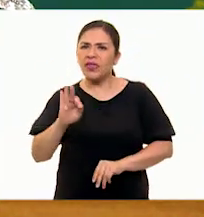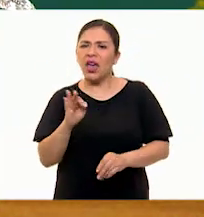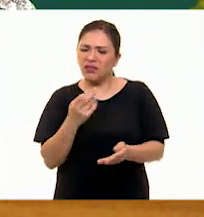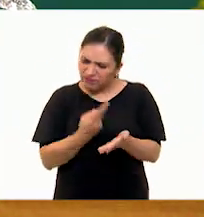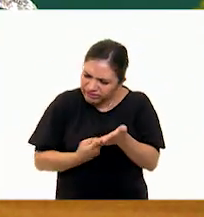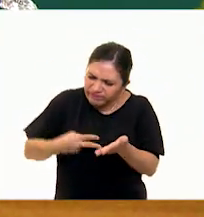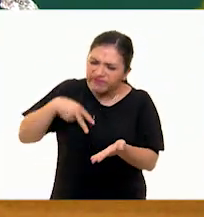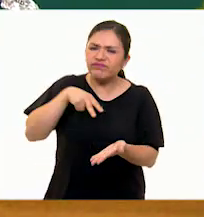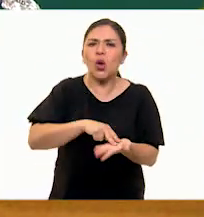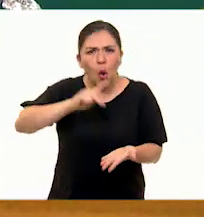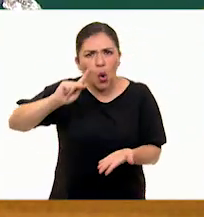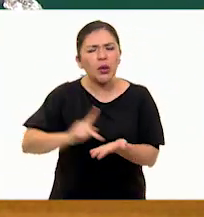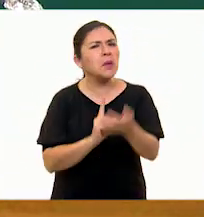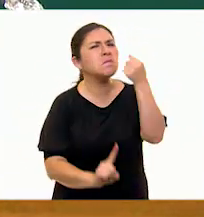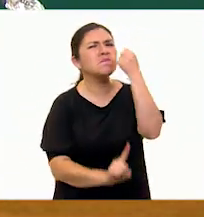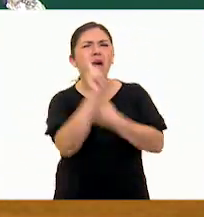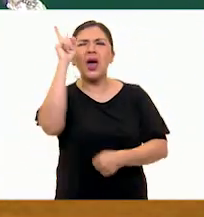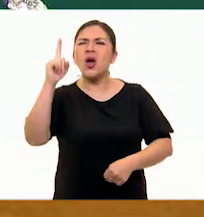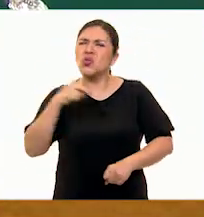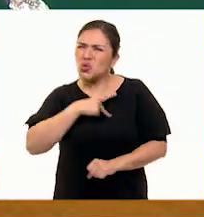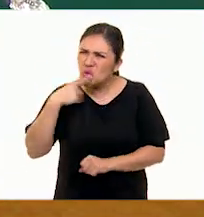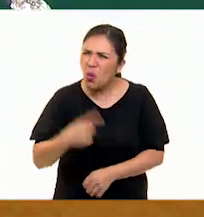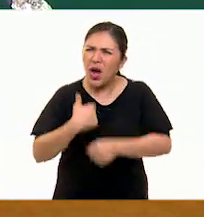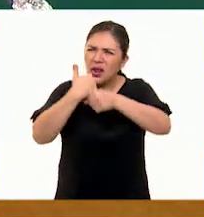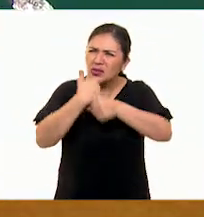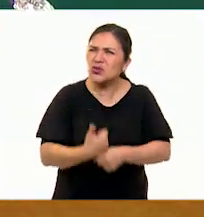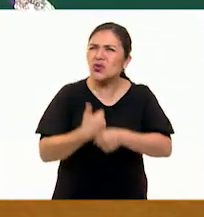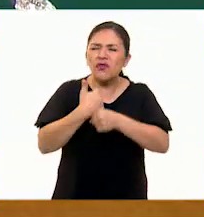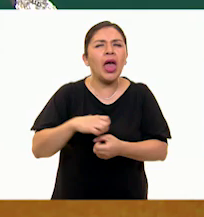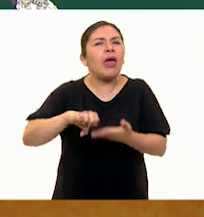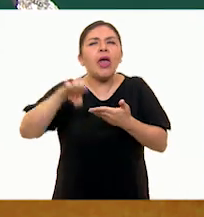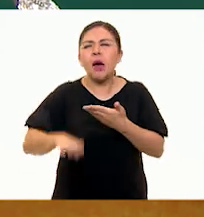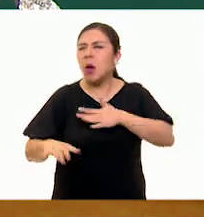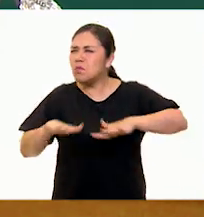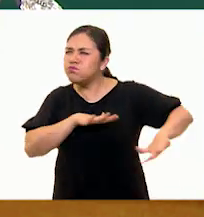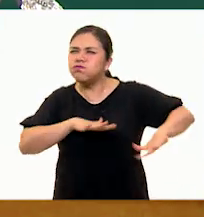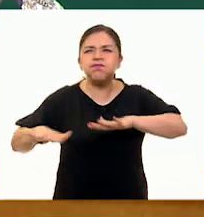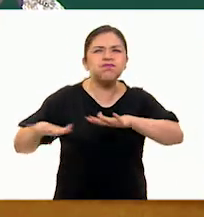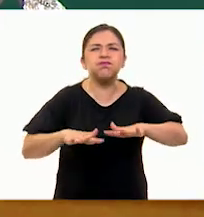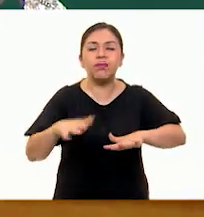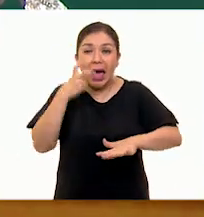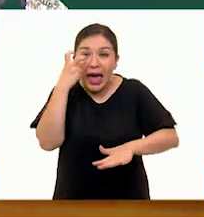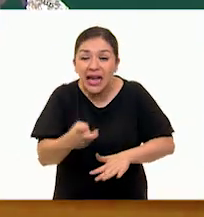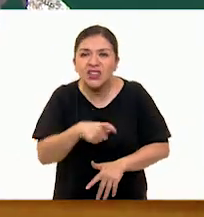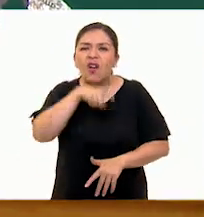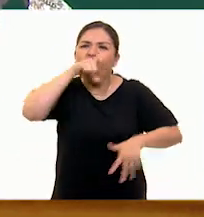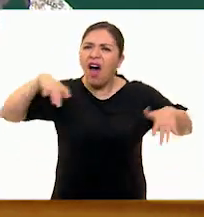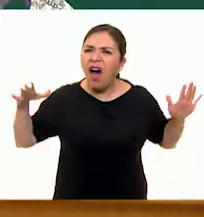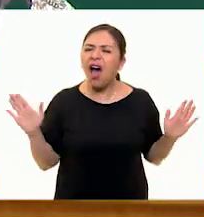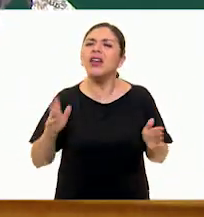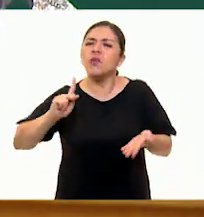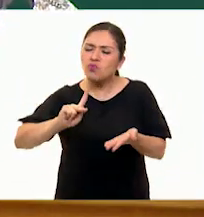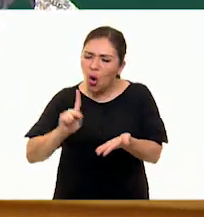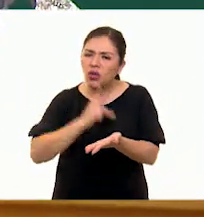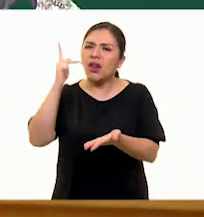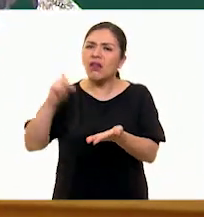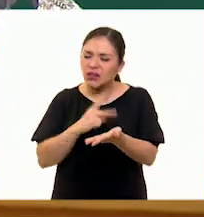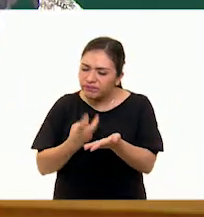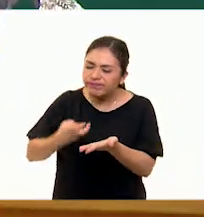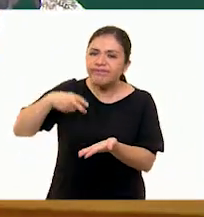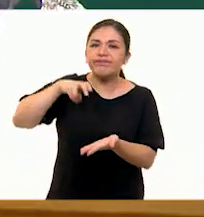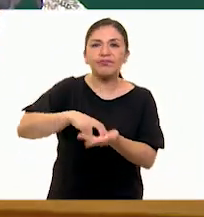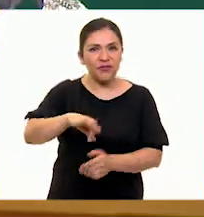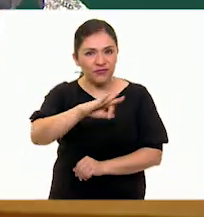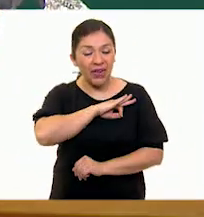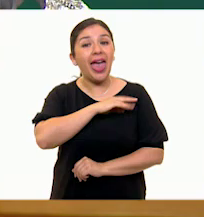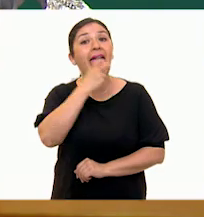partir de cualquier situación dolorosa, ¿no? Por ejemplo, un terremoto, somos esa águila que se reconstruye. Muy bien,